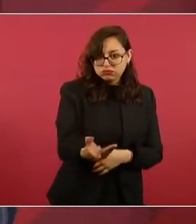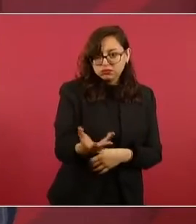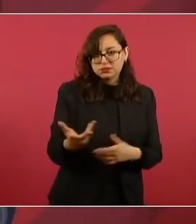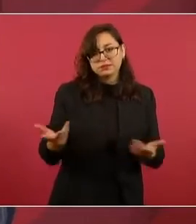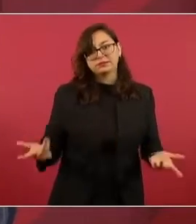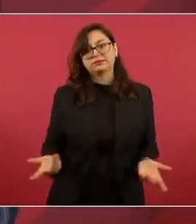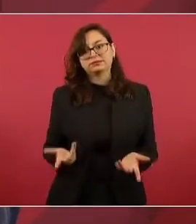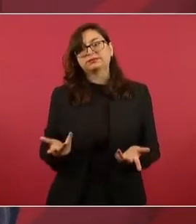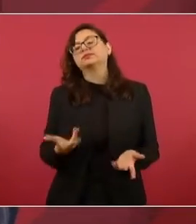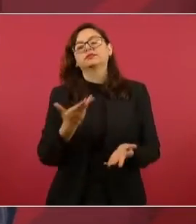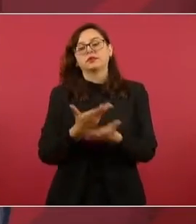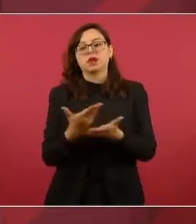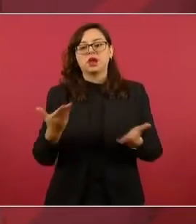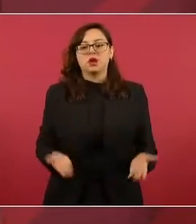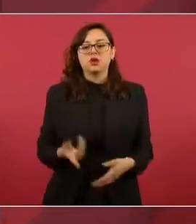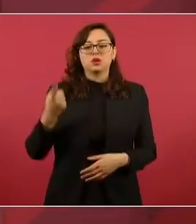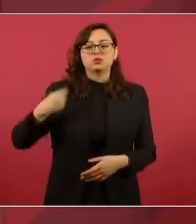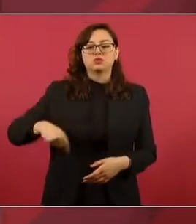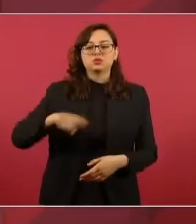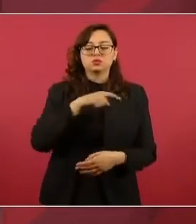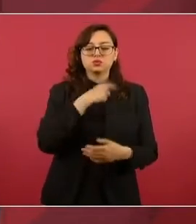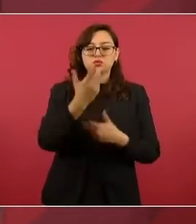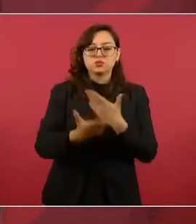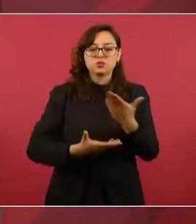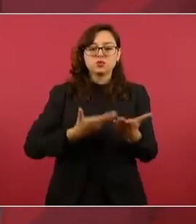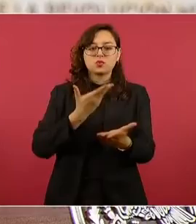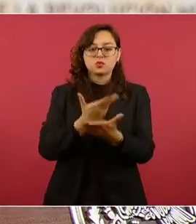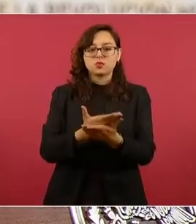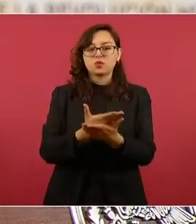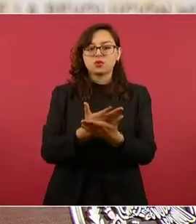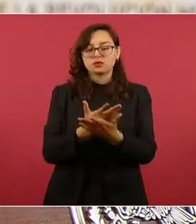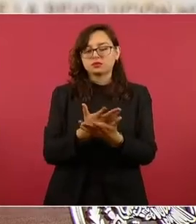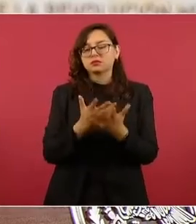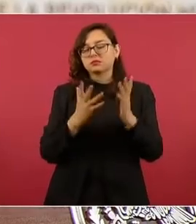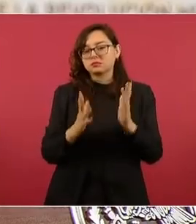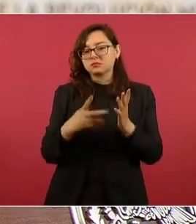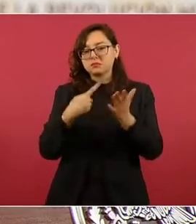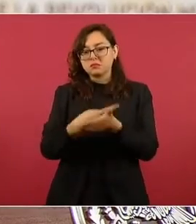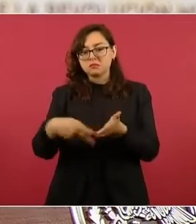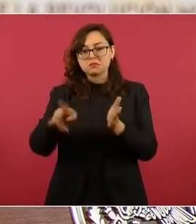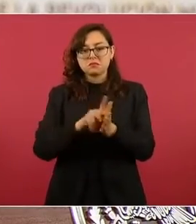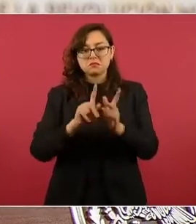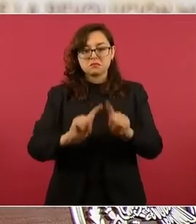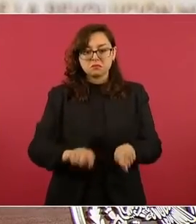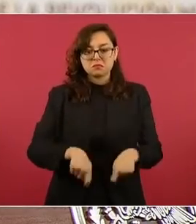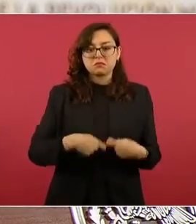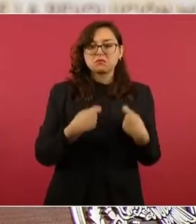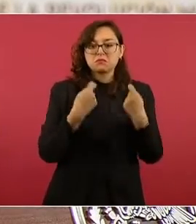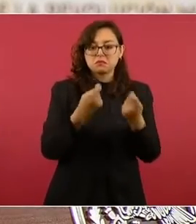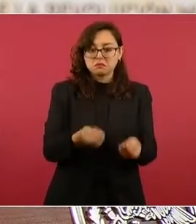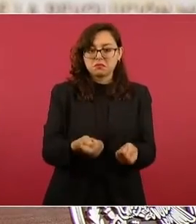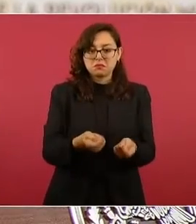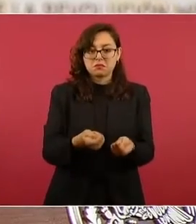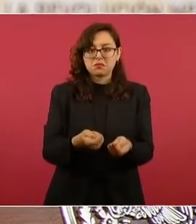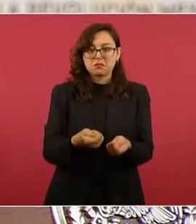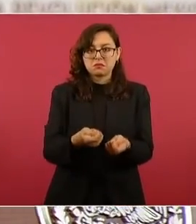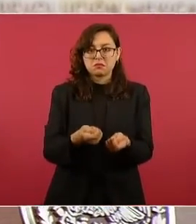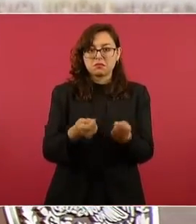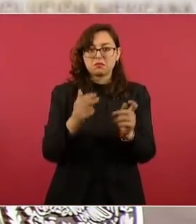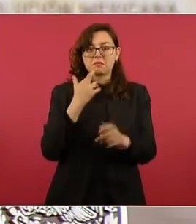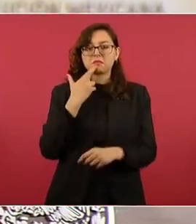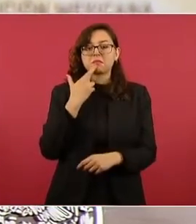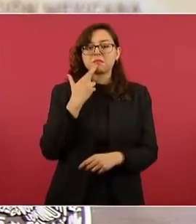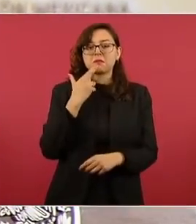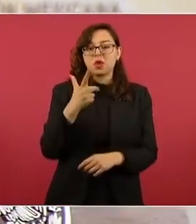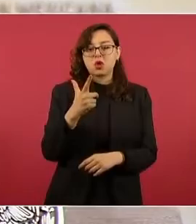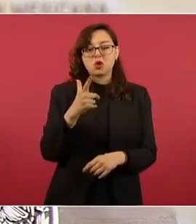ahora les planteamos que para la entrega de las plazas se revise